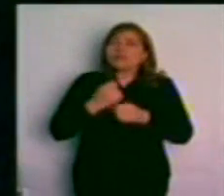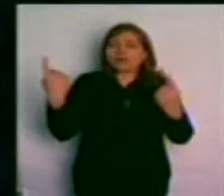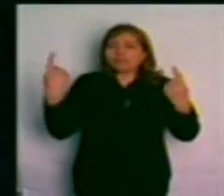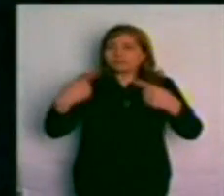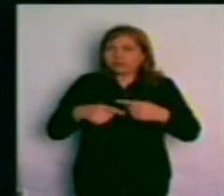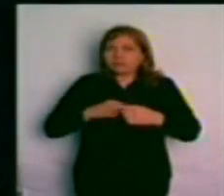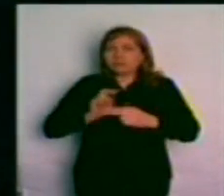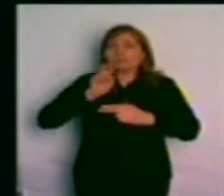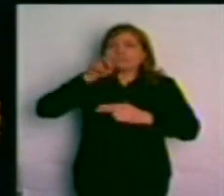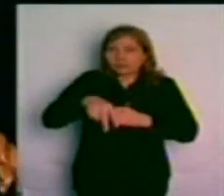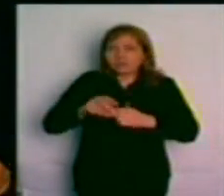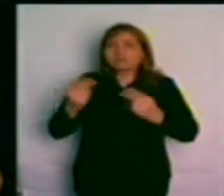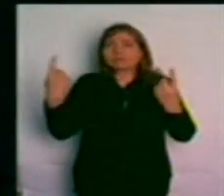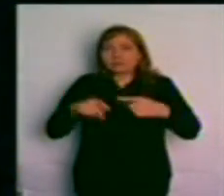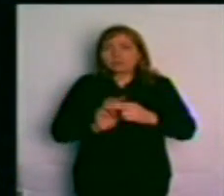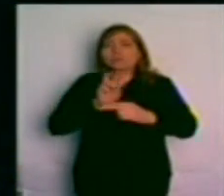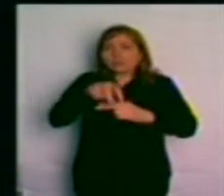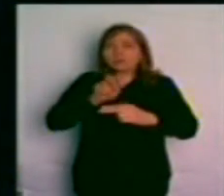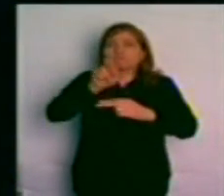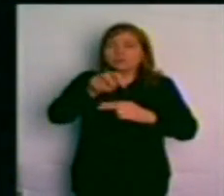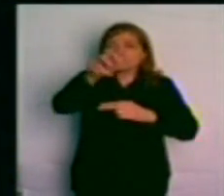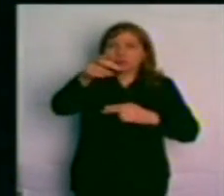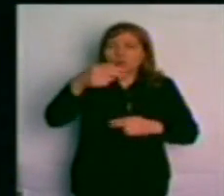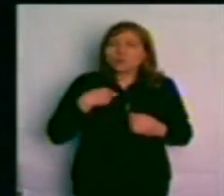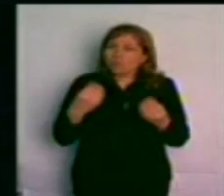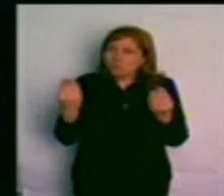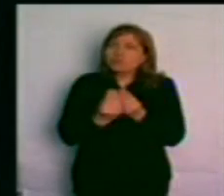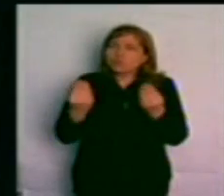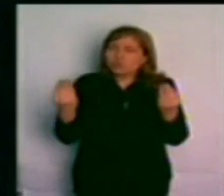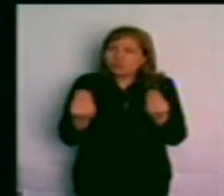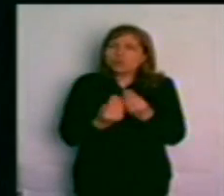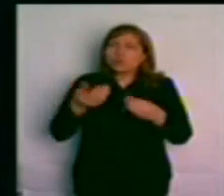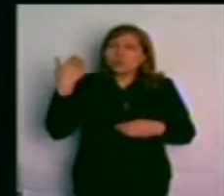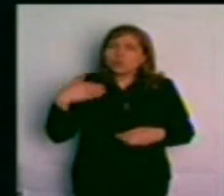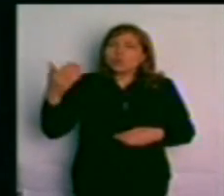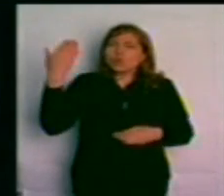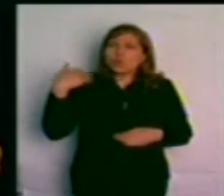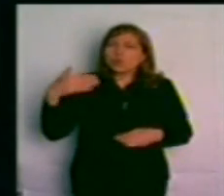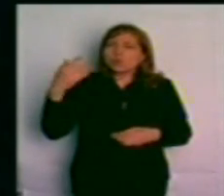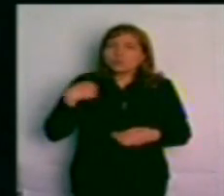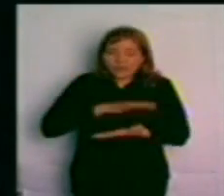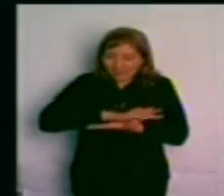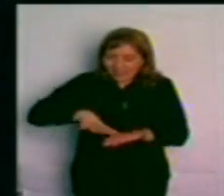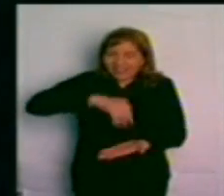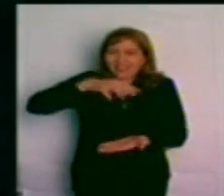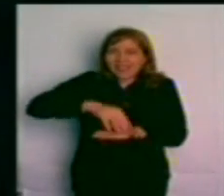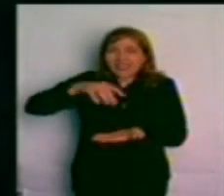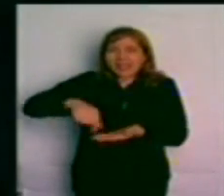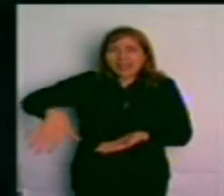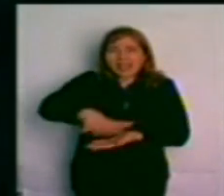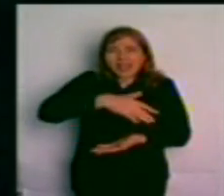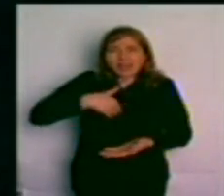como me dicen, ahí fuimos. ¿Saben cuántos metros tuvimos que remover de tierra? Para 450